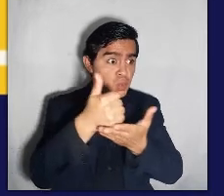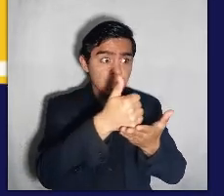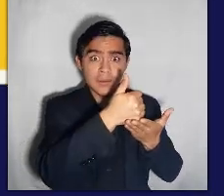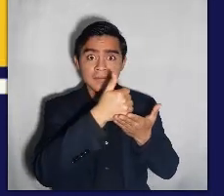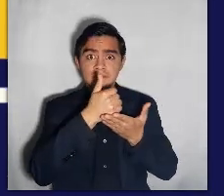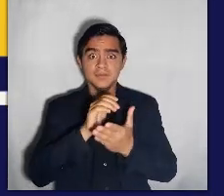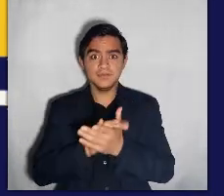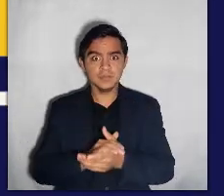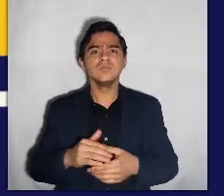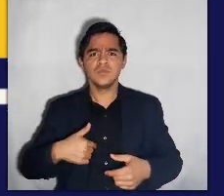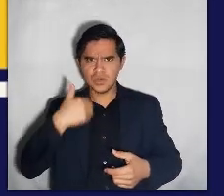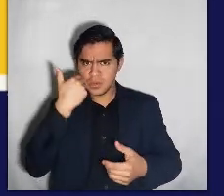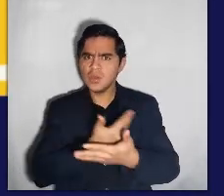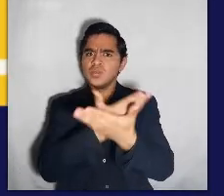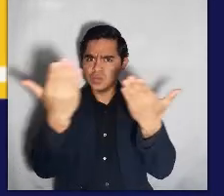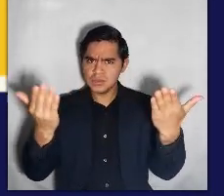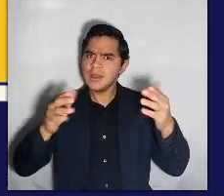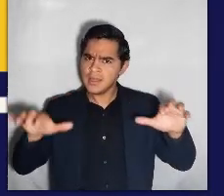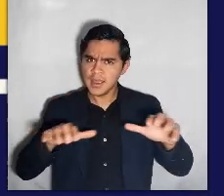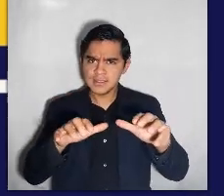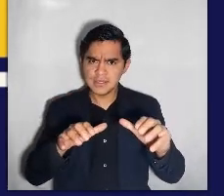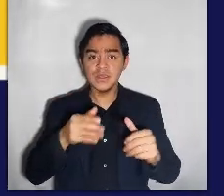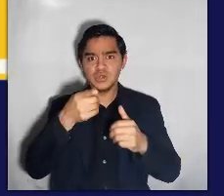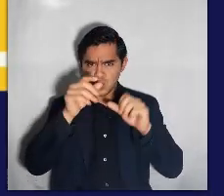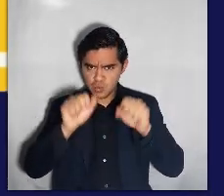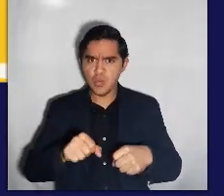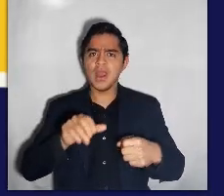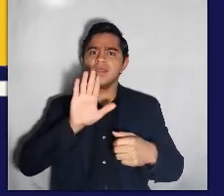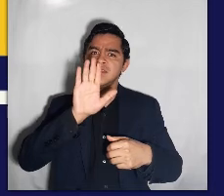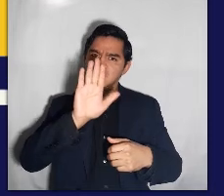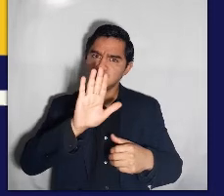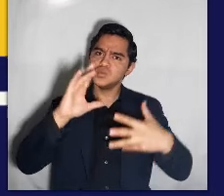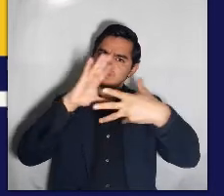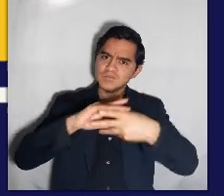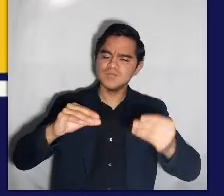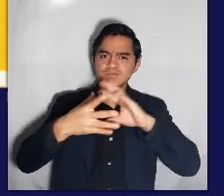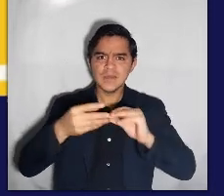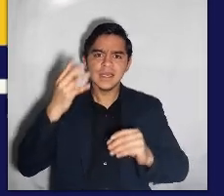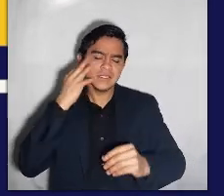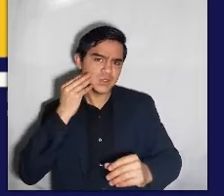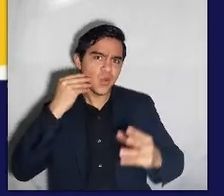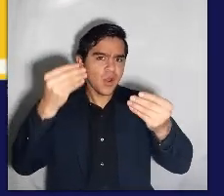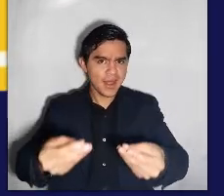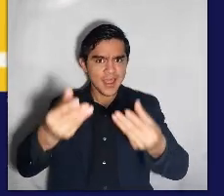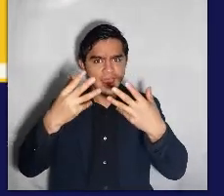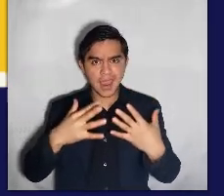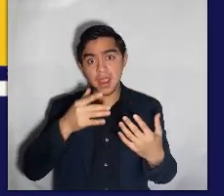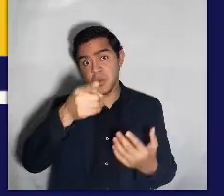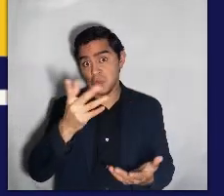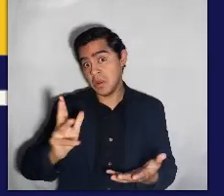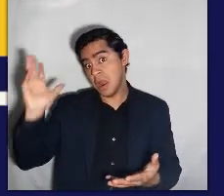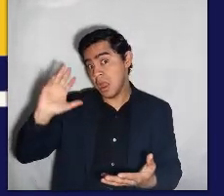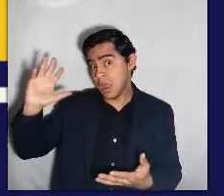Ahora, quiero que lo hagas tú. Puedes contarme tu historia, puedes contarme sobre